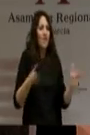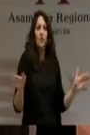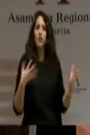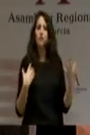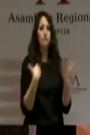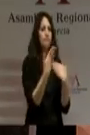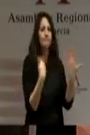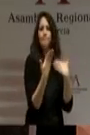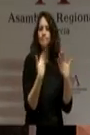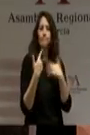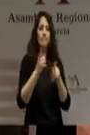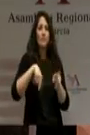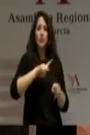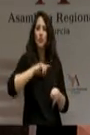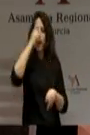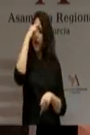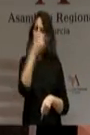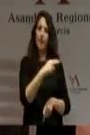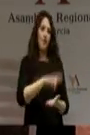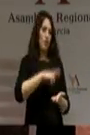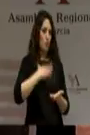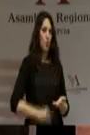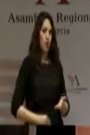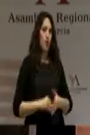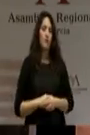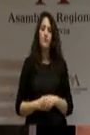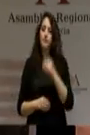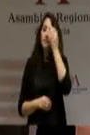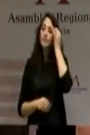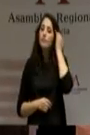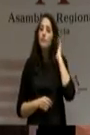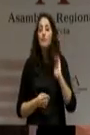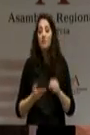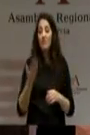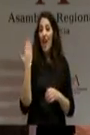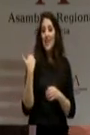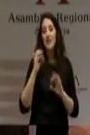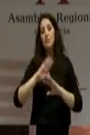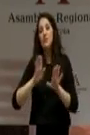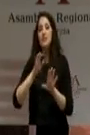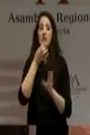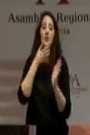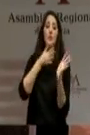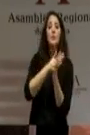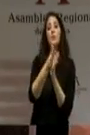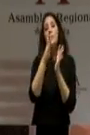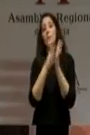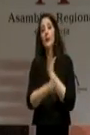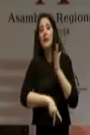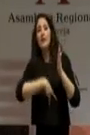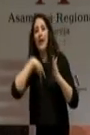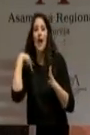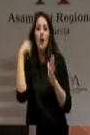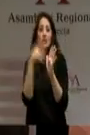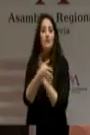lealtad a la región de Murcia. Usted ayer no pasó de enunciar, de describir una parte de la realidad. Dijo usted,